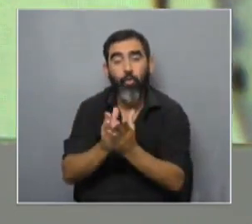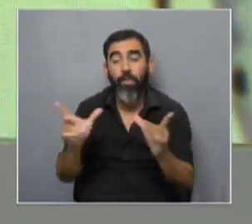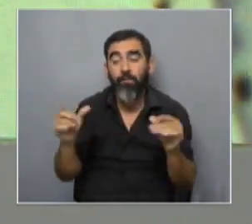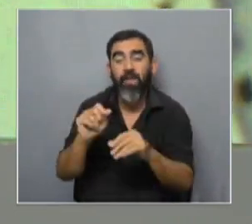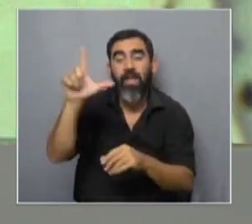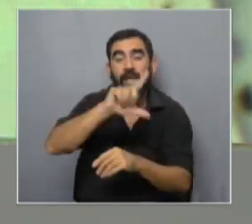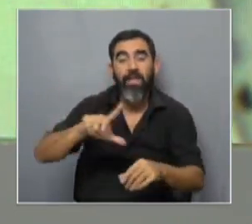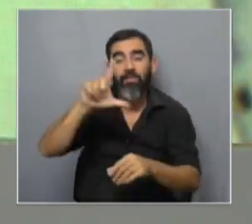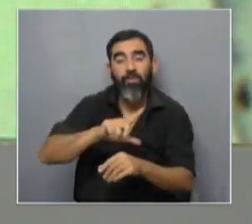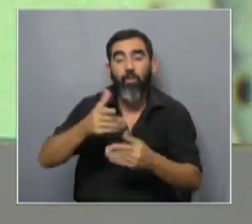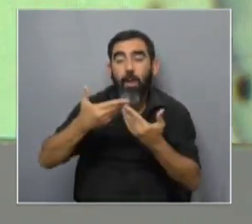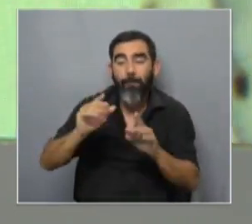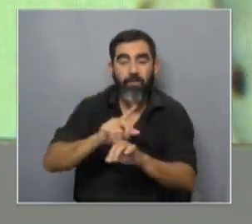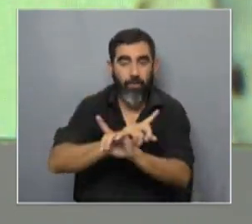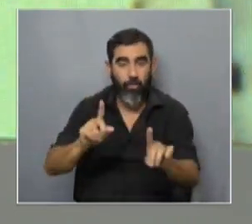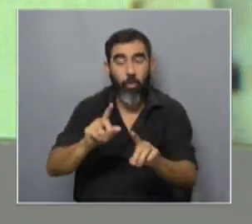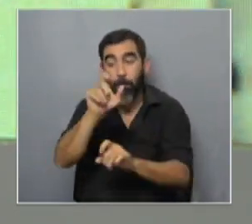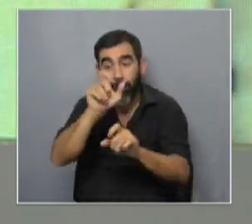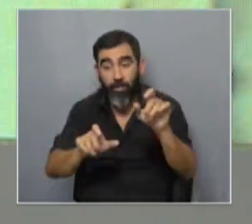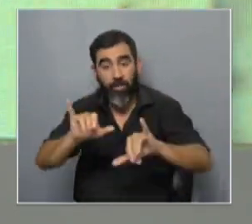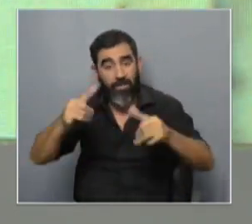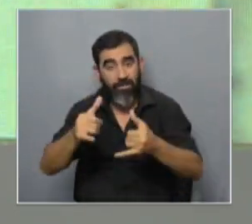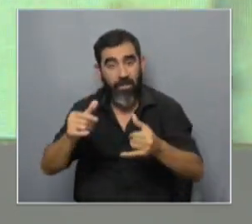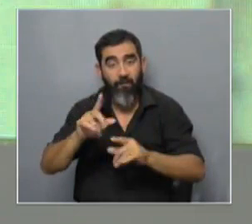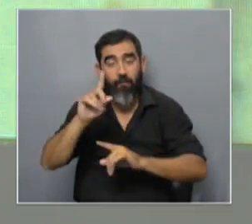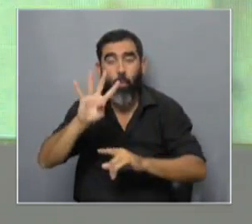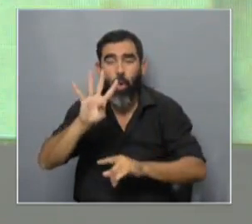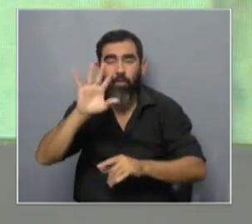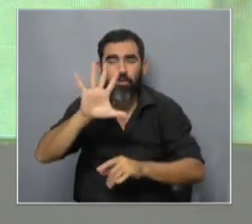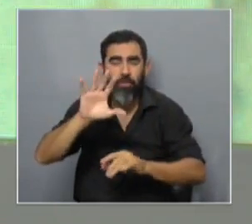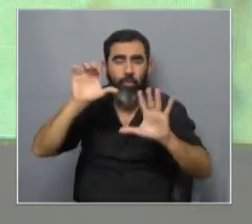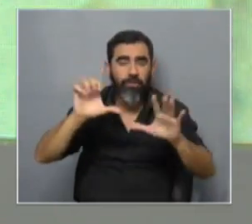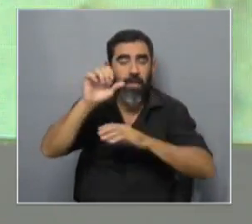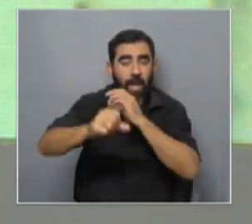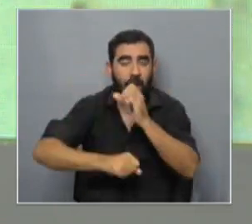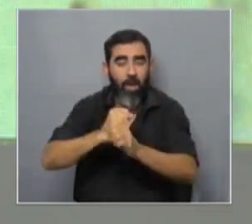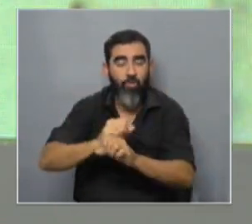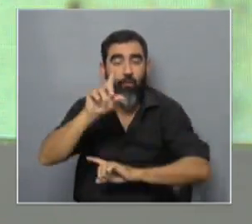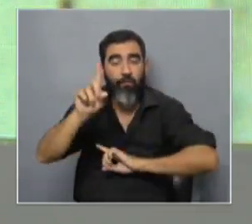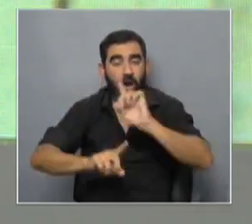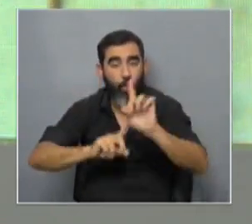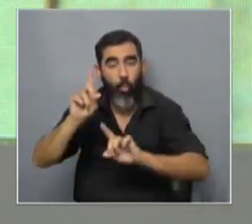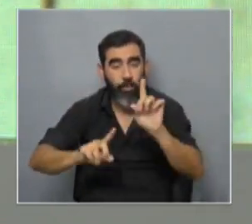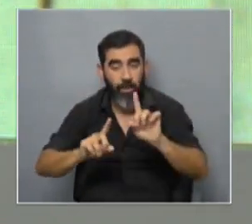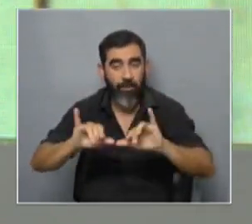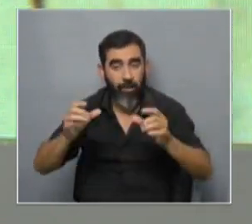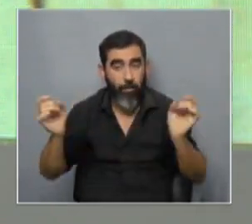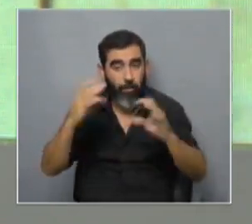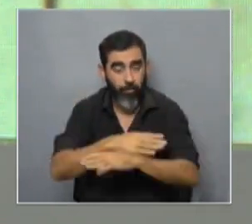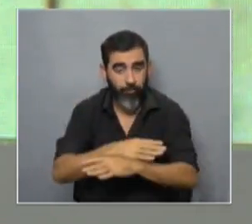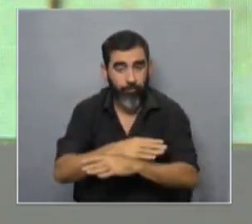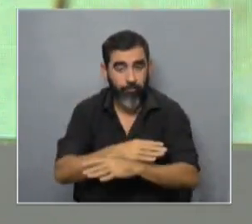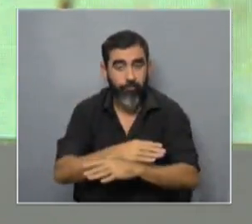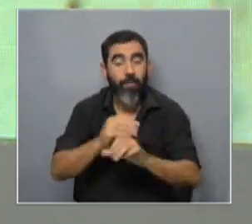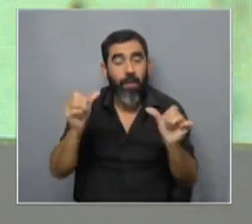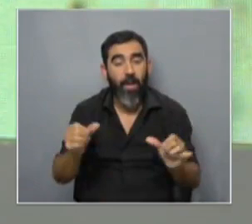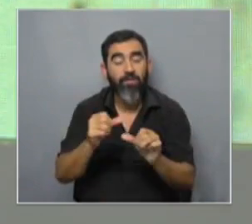secundaria y que están iniciando son personas que ya pasaron por más de 4, 5 y 6 años de formación terciaria universitaria y